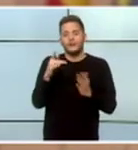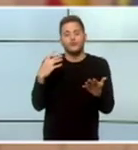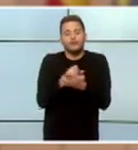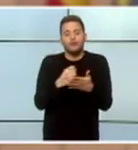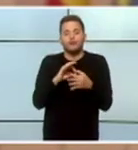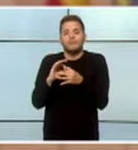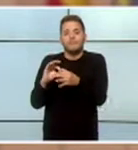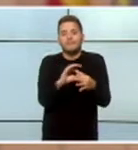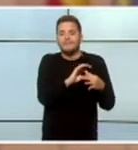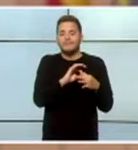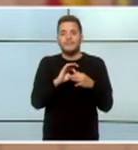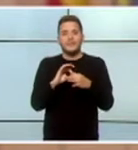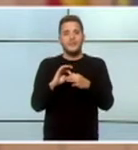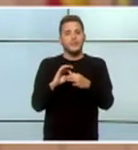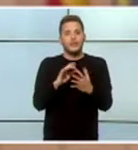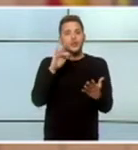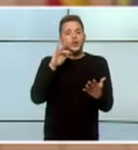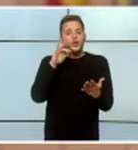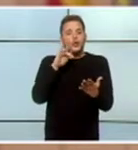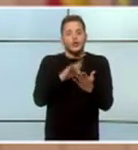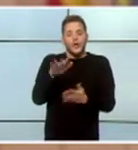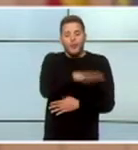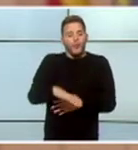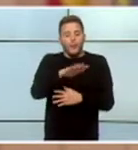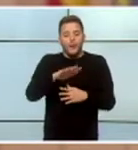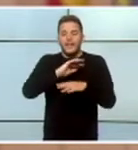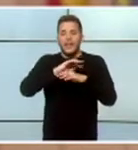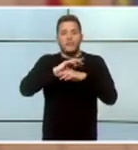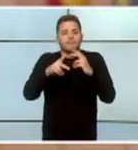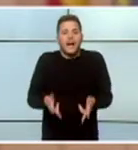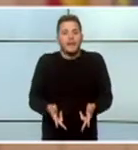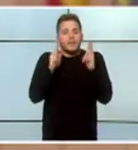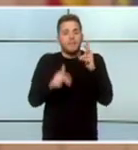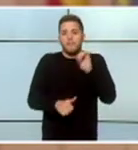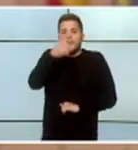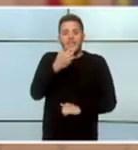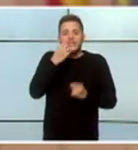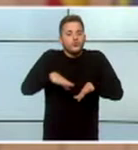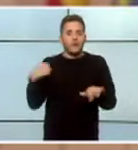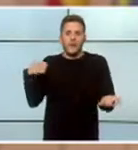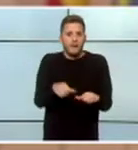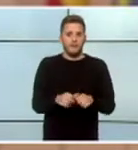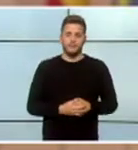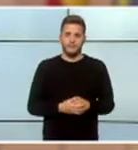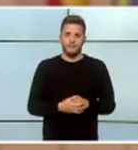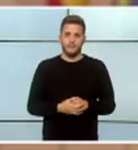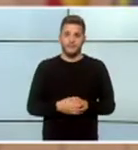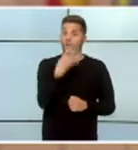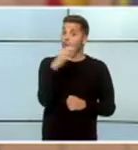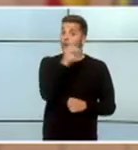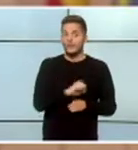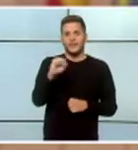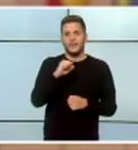...en medio... ...del mayor espacio de libertad... ...que hemos tenido en nuestra historia... ...40 años entre